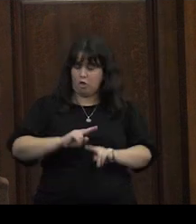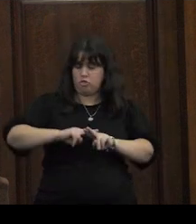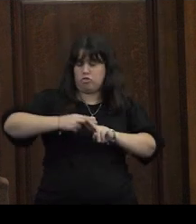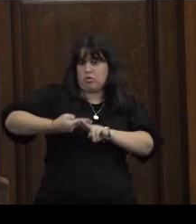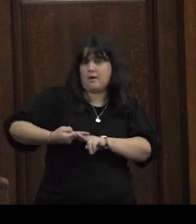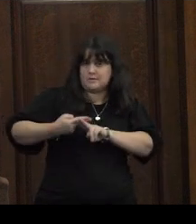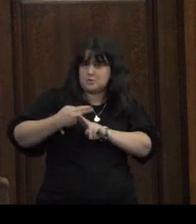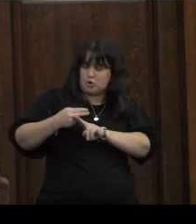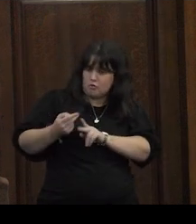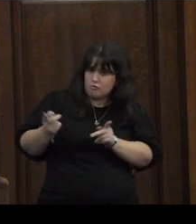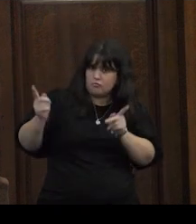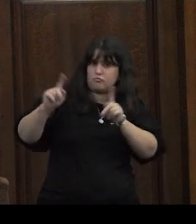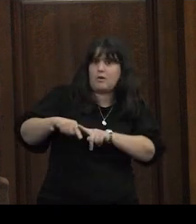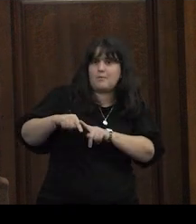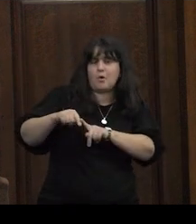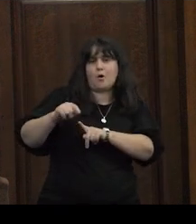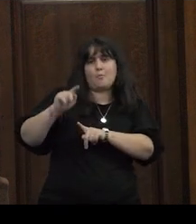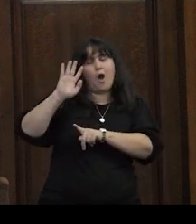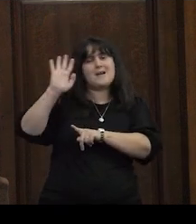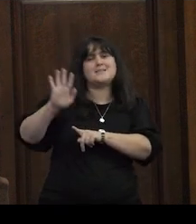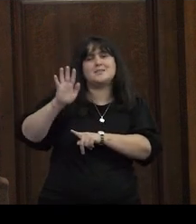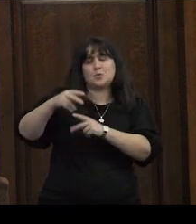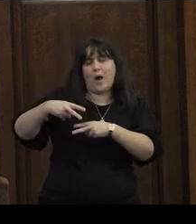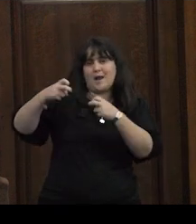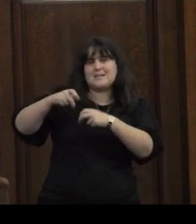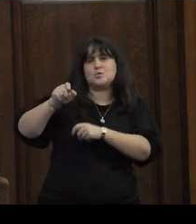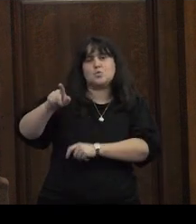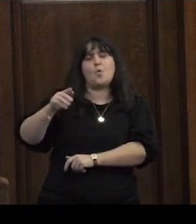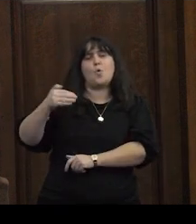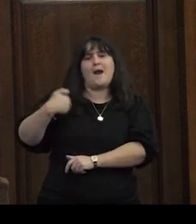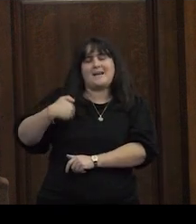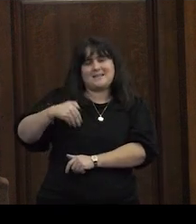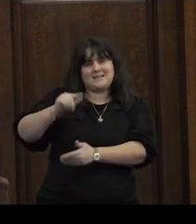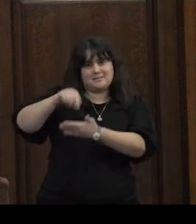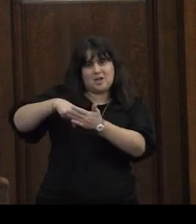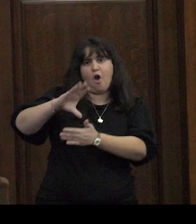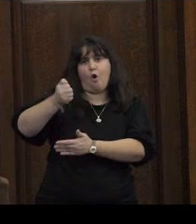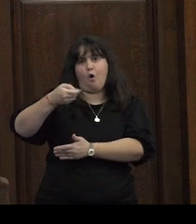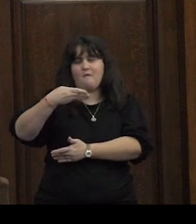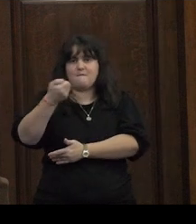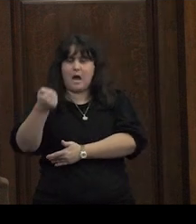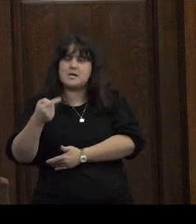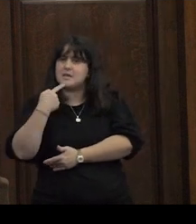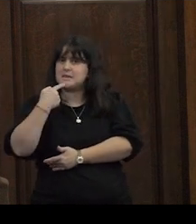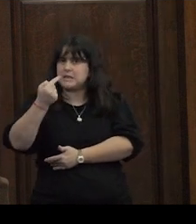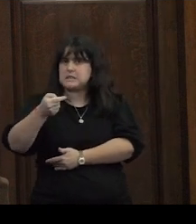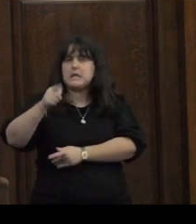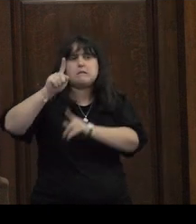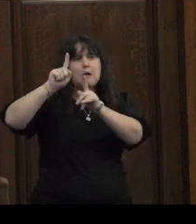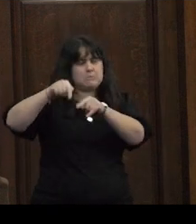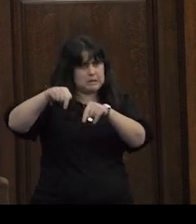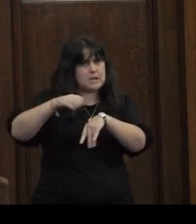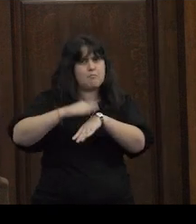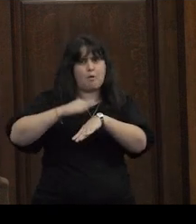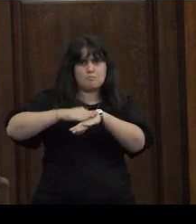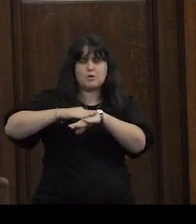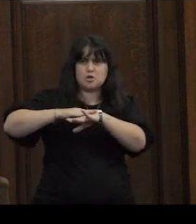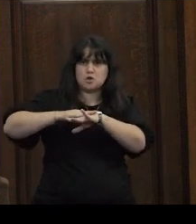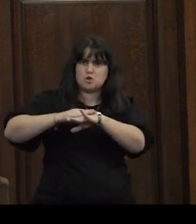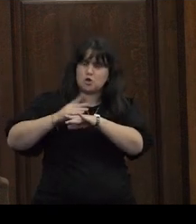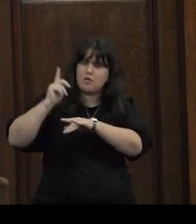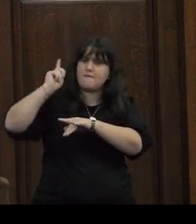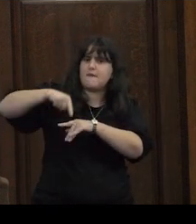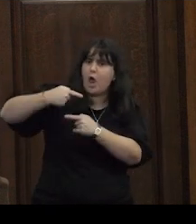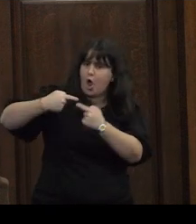nuevamente recupero a la psicoanalista argentina Alexandra Cohen porque ella ha señalado que este también ha sido un tiempo de